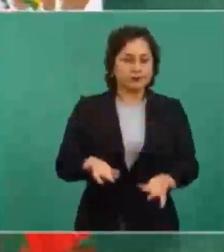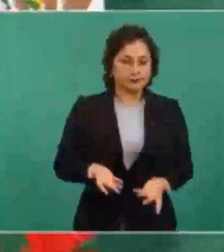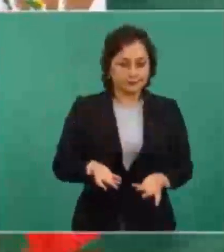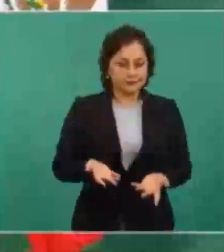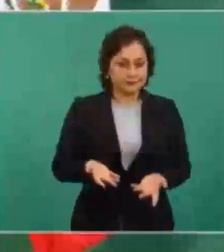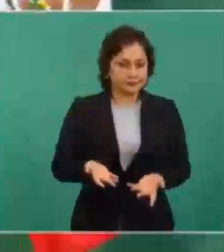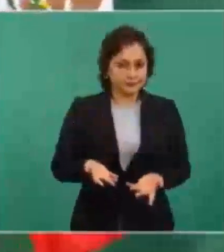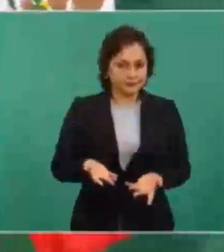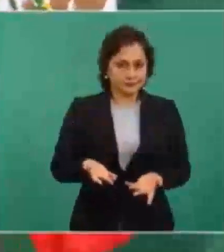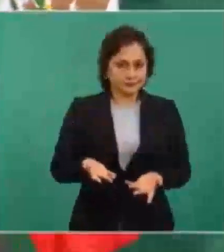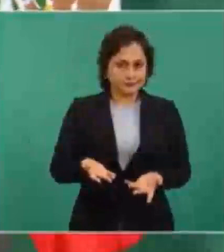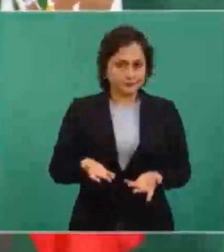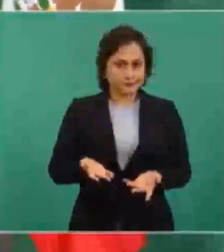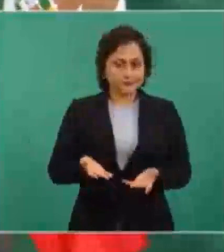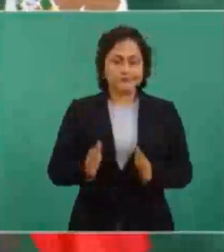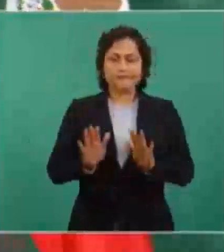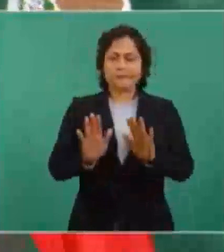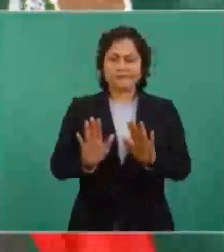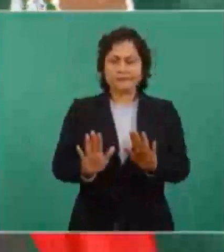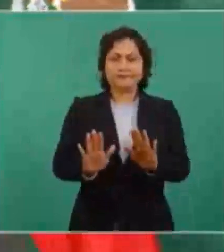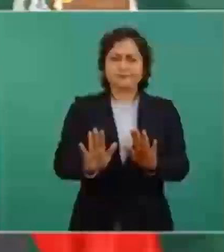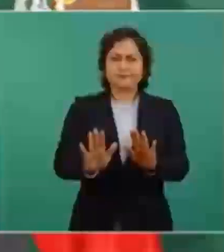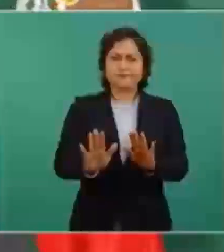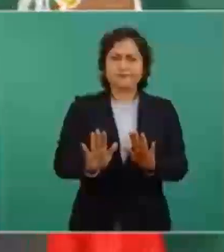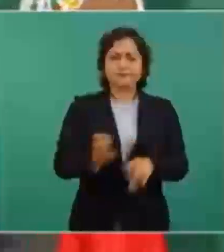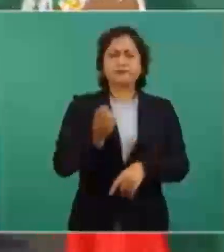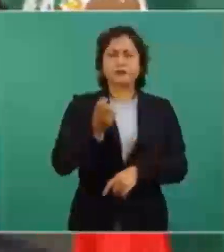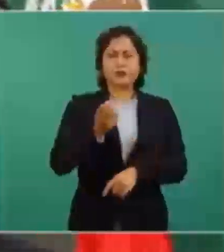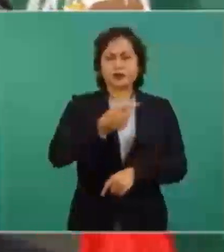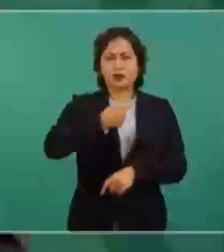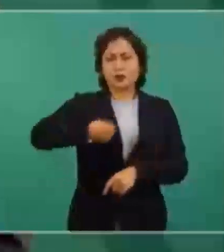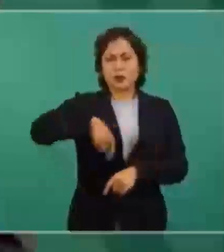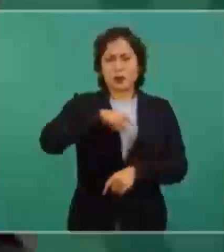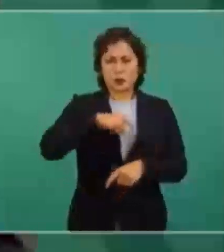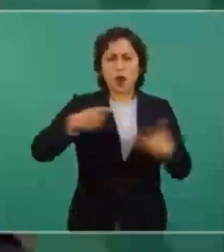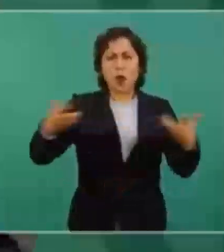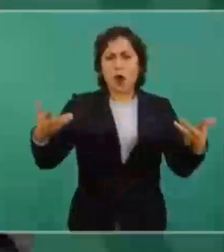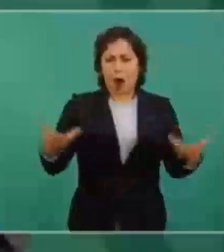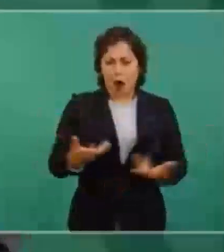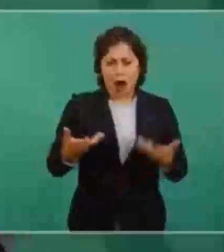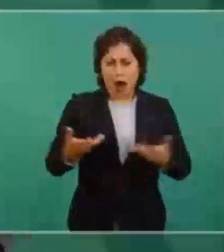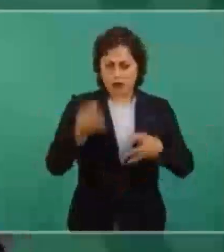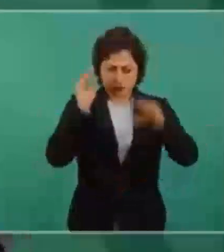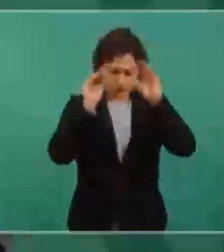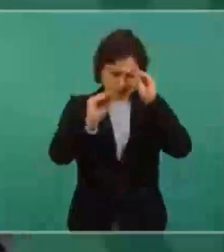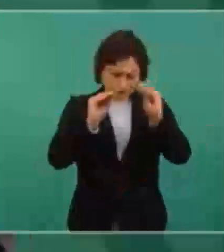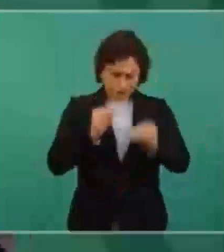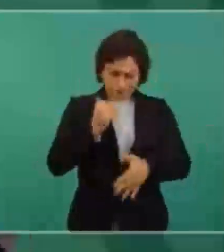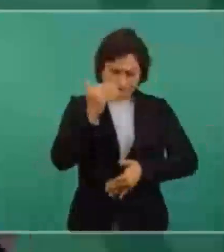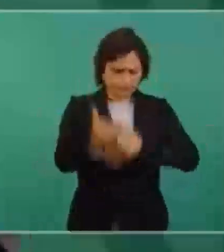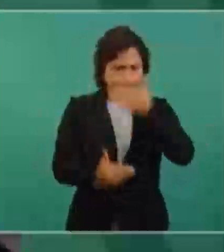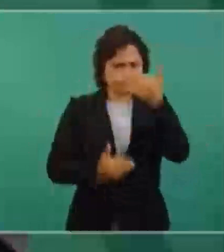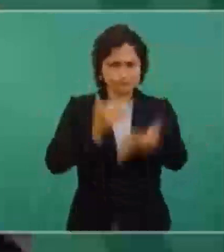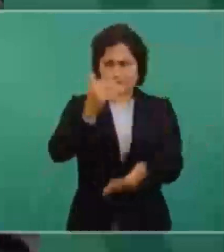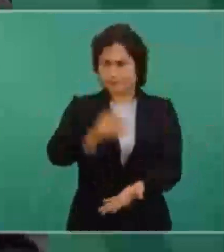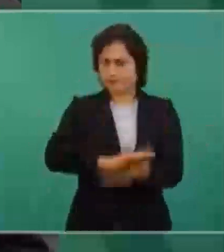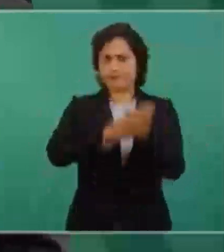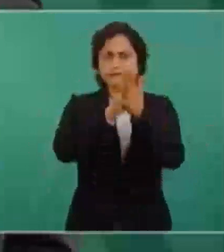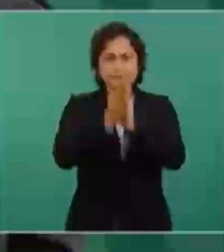Entonces, es una política que nosotros estamos llevando a cabo porque